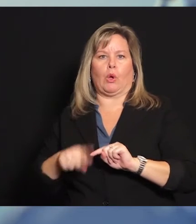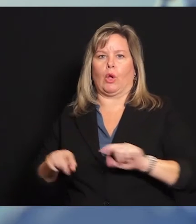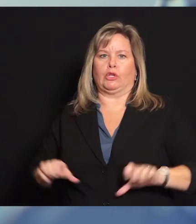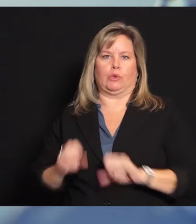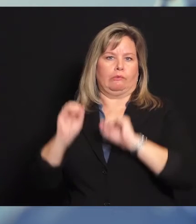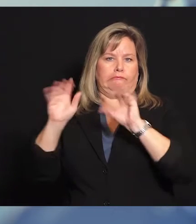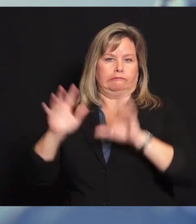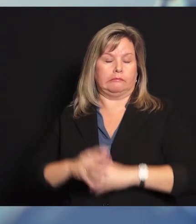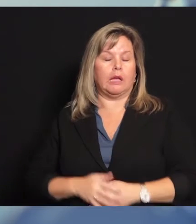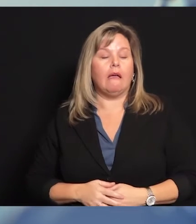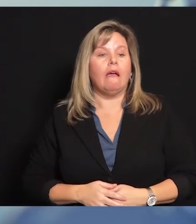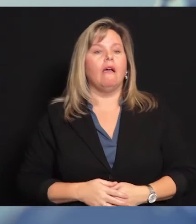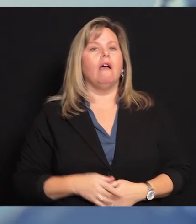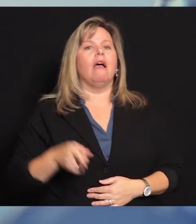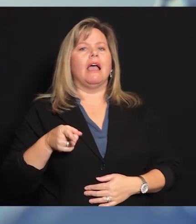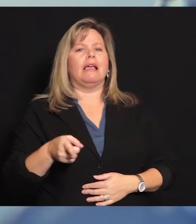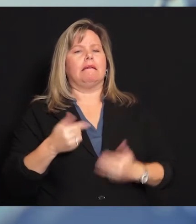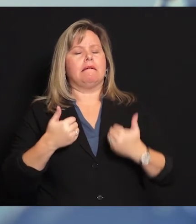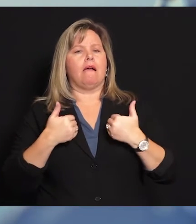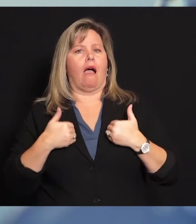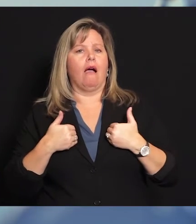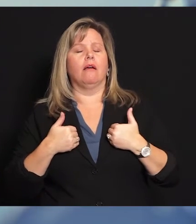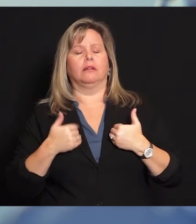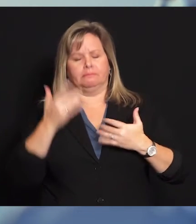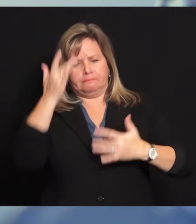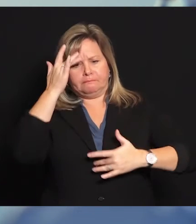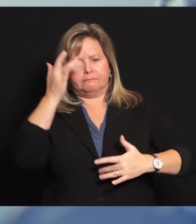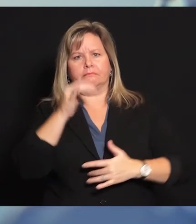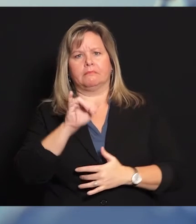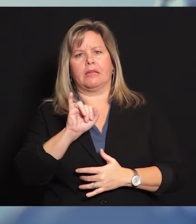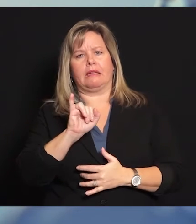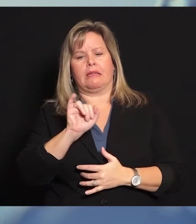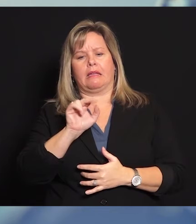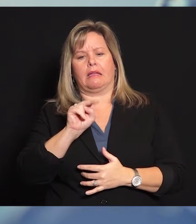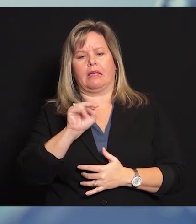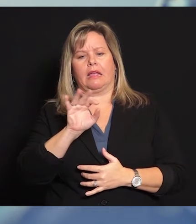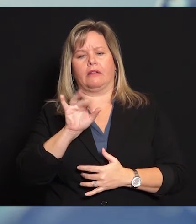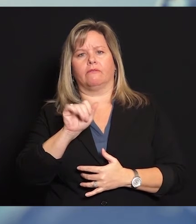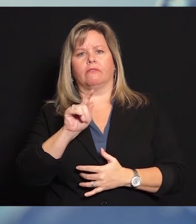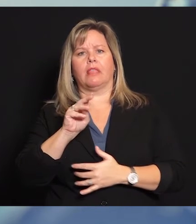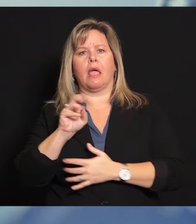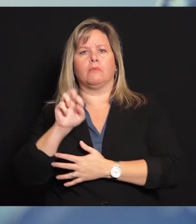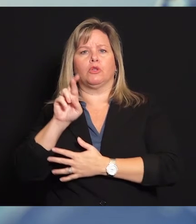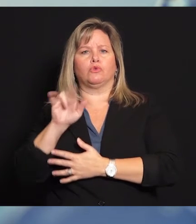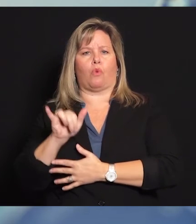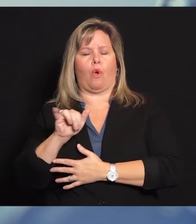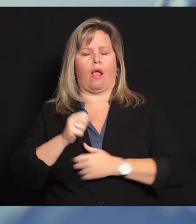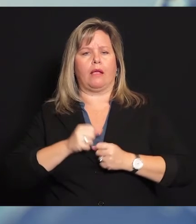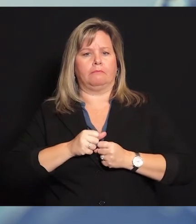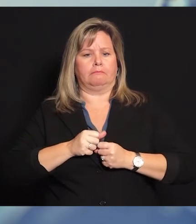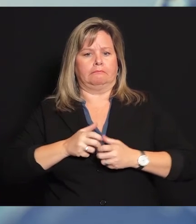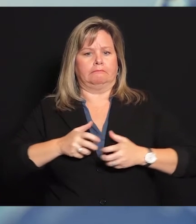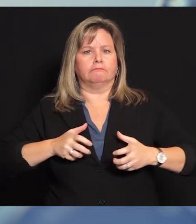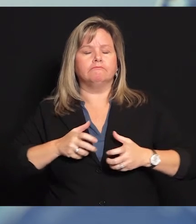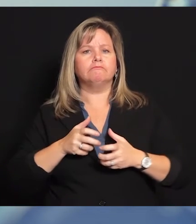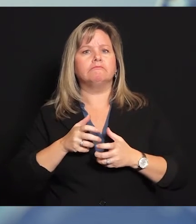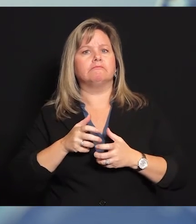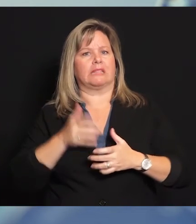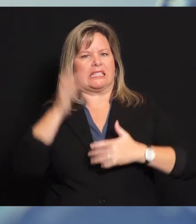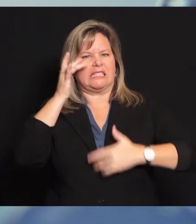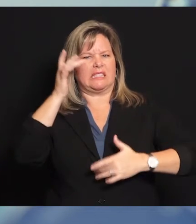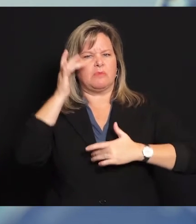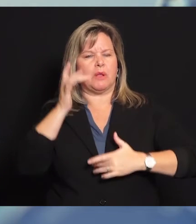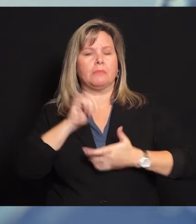y luego en pocas horas no pudo hacer casi nada. Bowman fue diagnosticado con síndrome inflamatorio multisistémico,